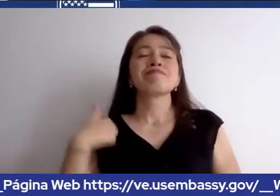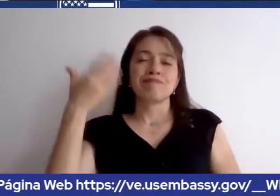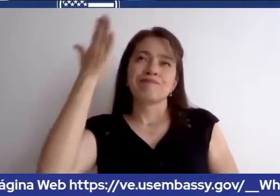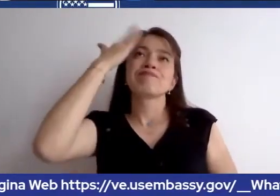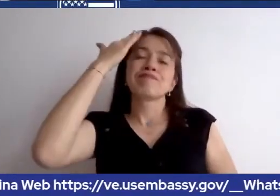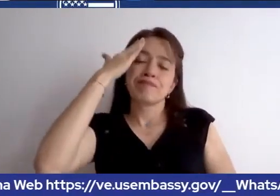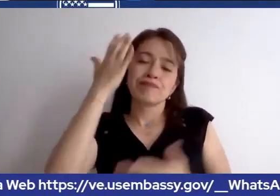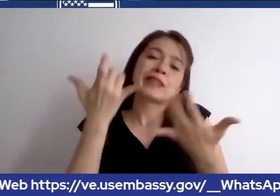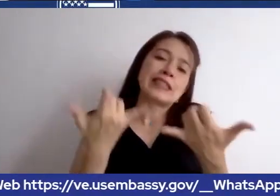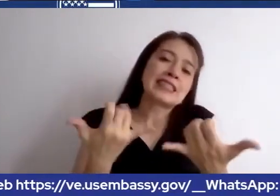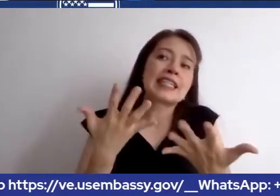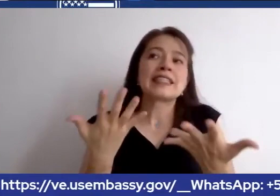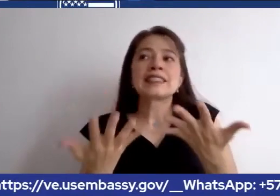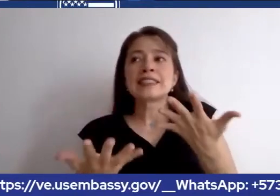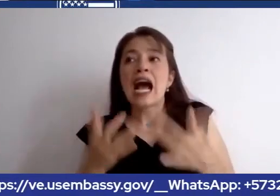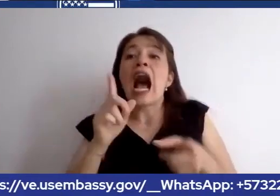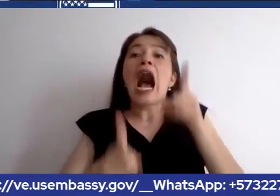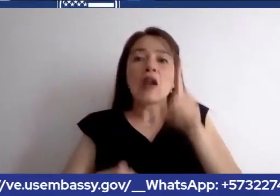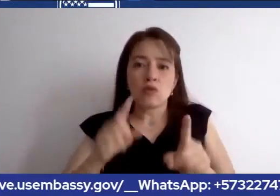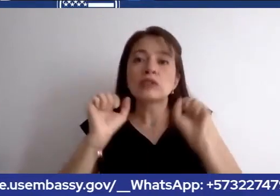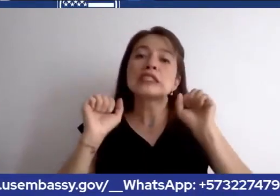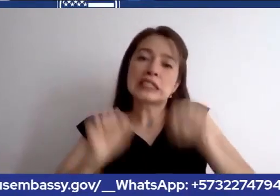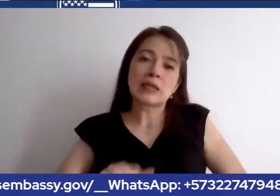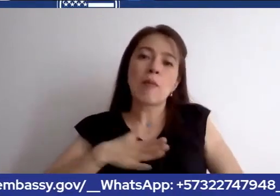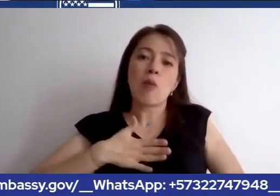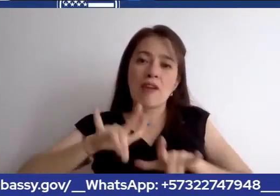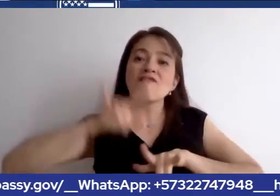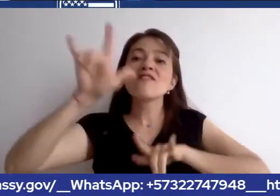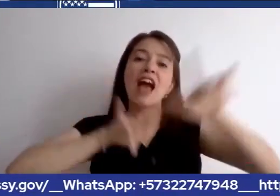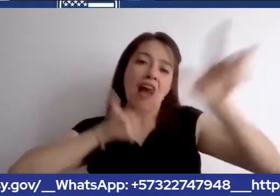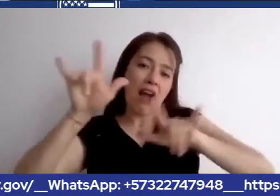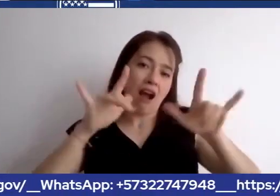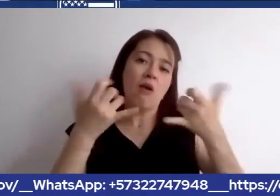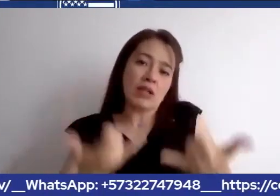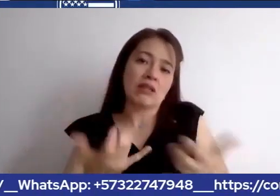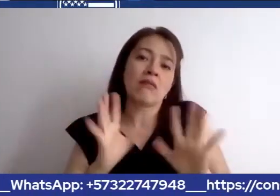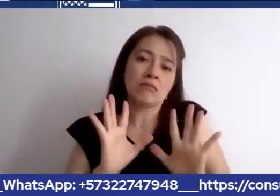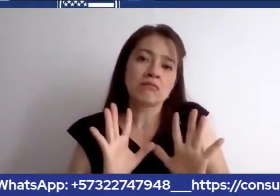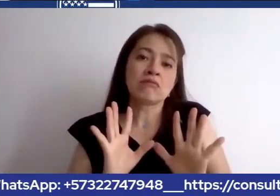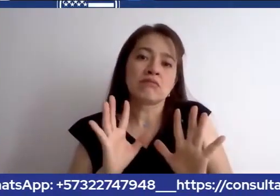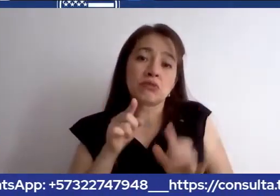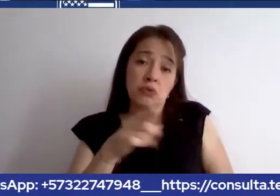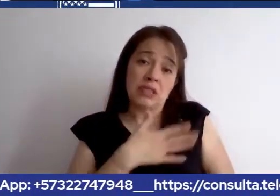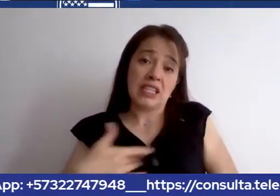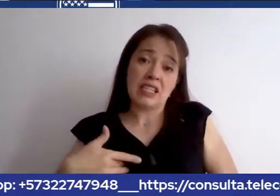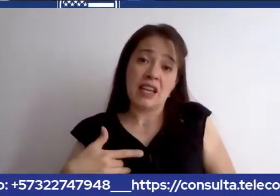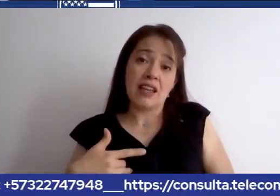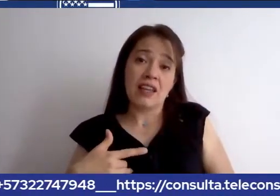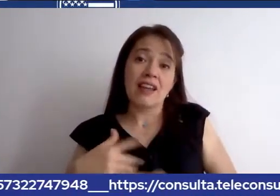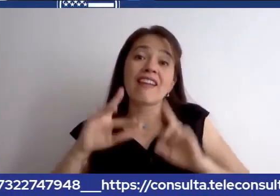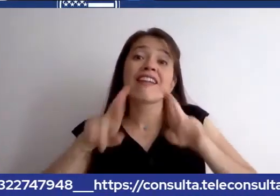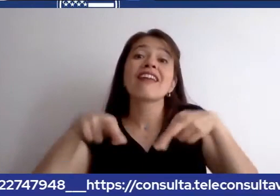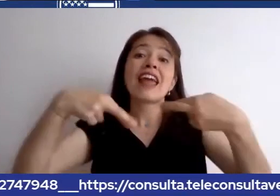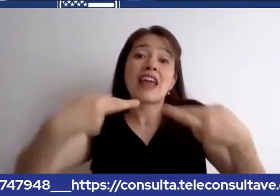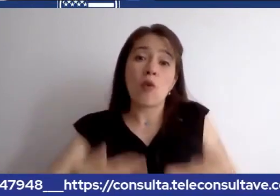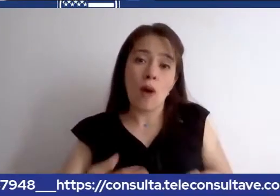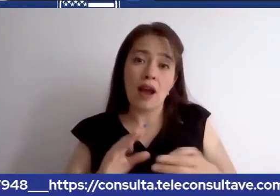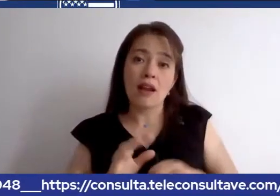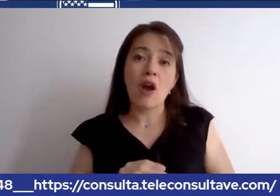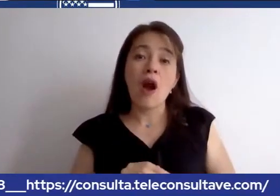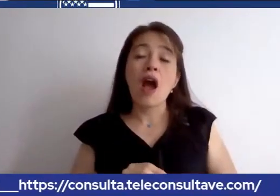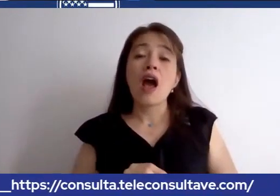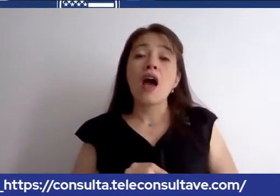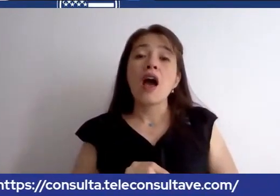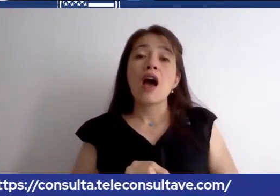vuelos otros países y si quiere renovar su visa de su visa no inmigrante puede visitar